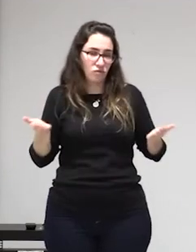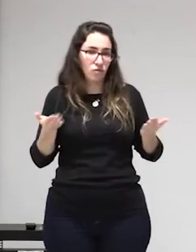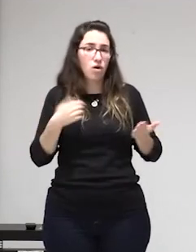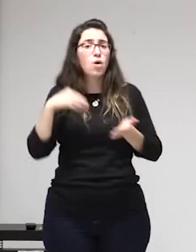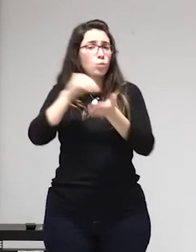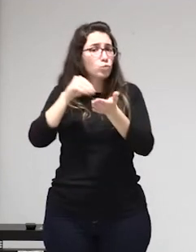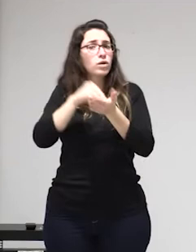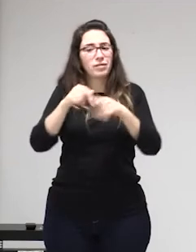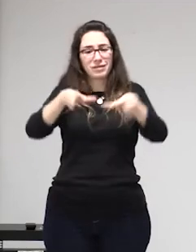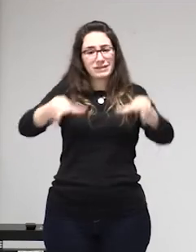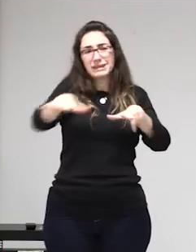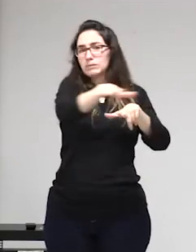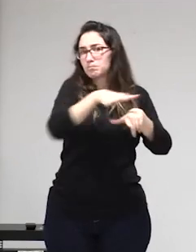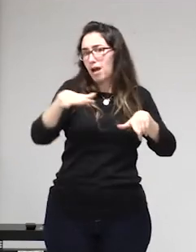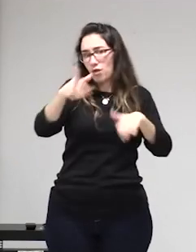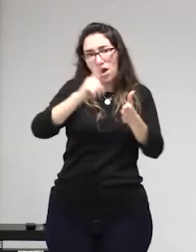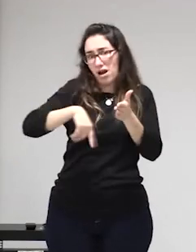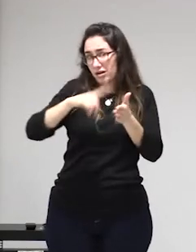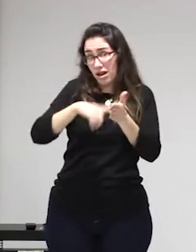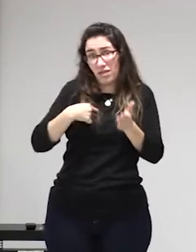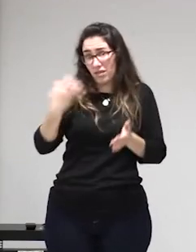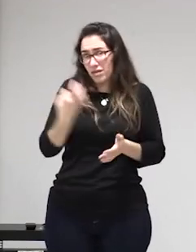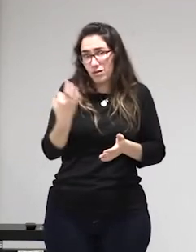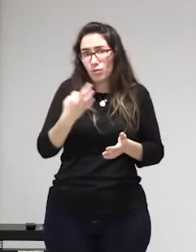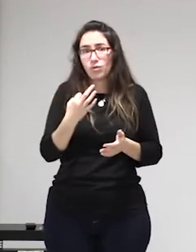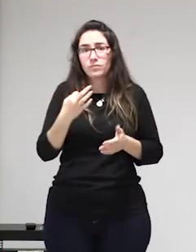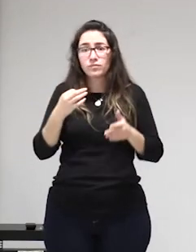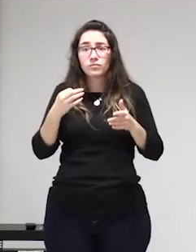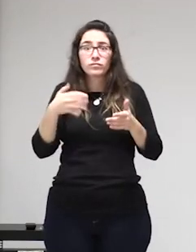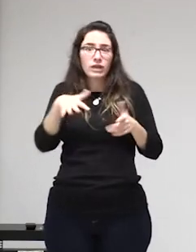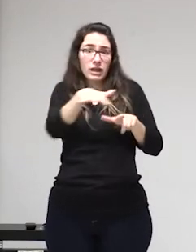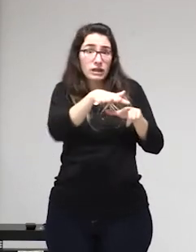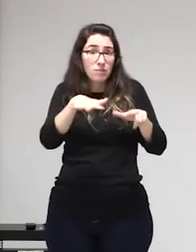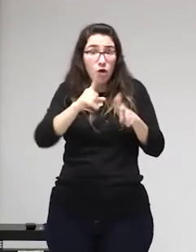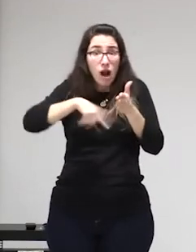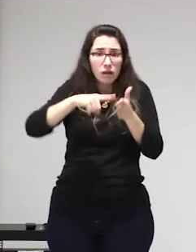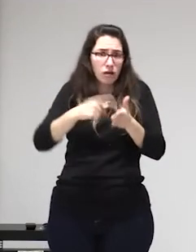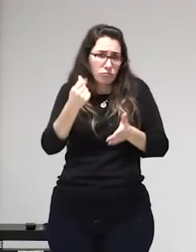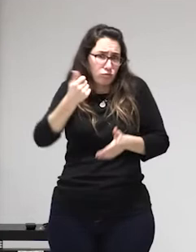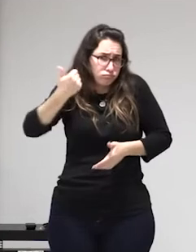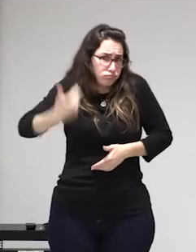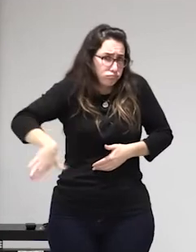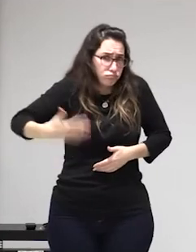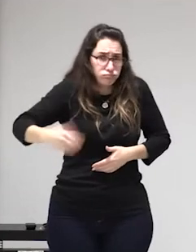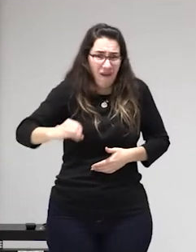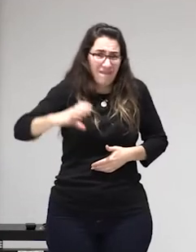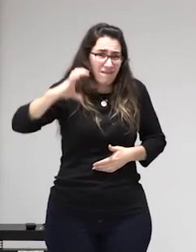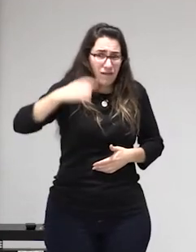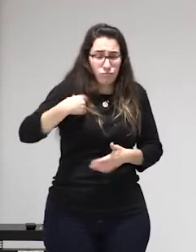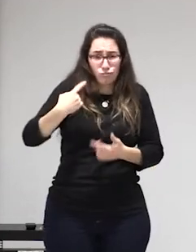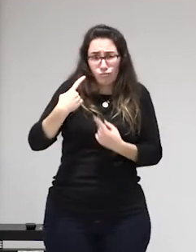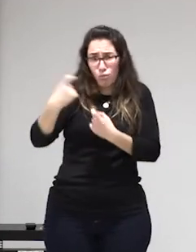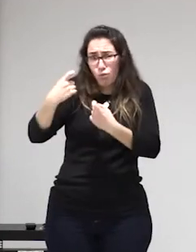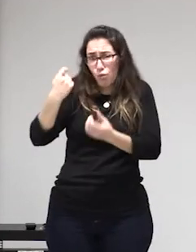el gobierno bueno el ministerio de igualdad quiere dejar de distinguir entre proxenetismo coactivo y no coactivo de acuerdo y quiere ponerlos